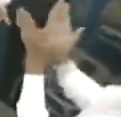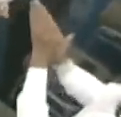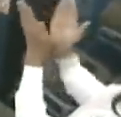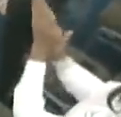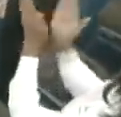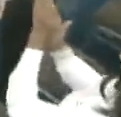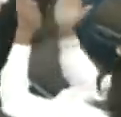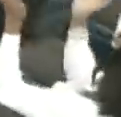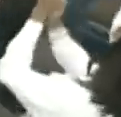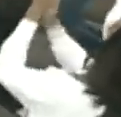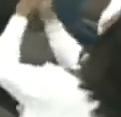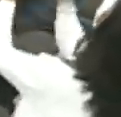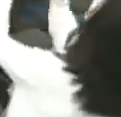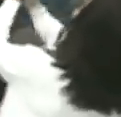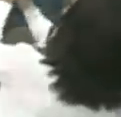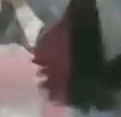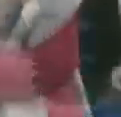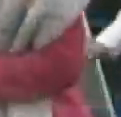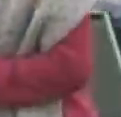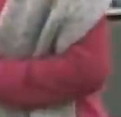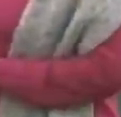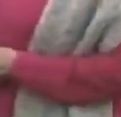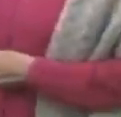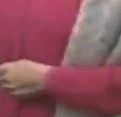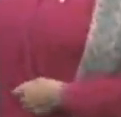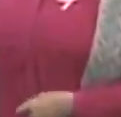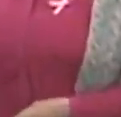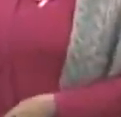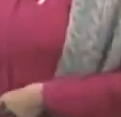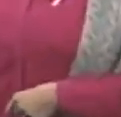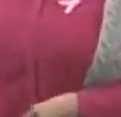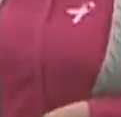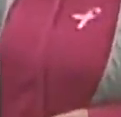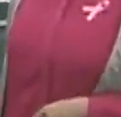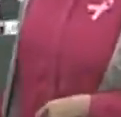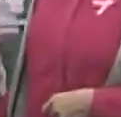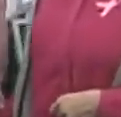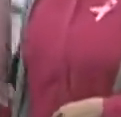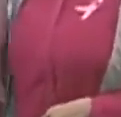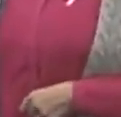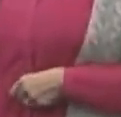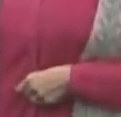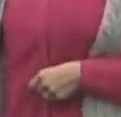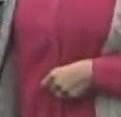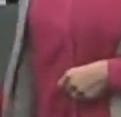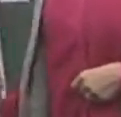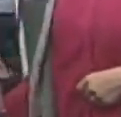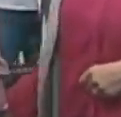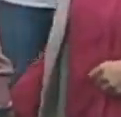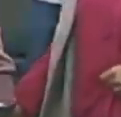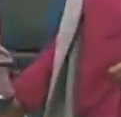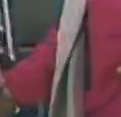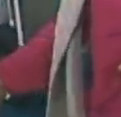El que venga la beschidida